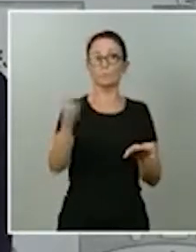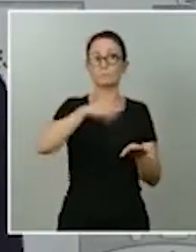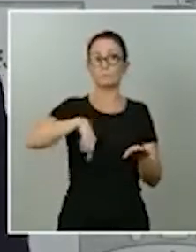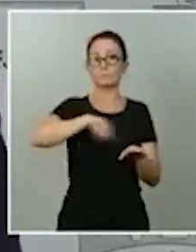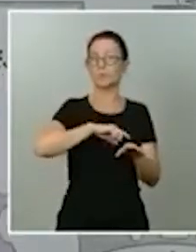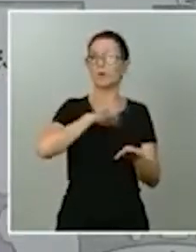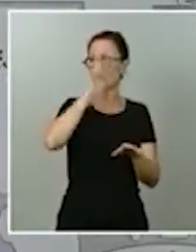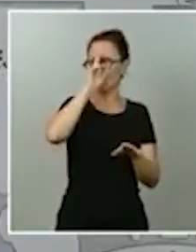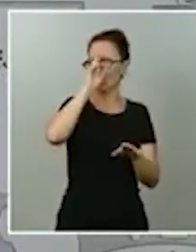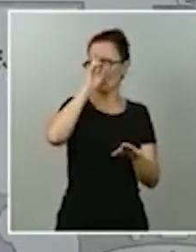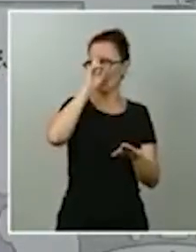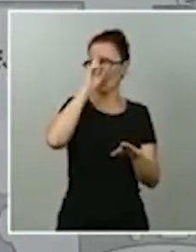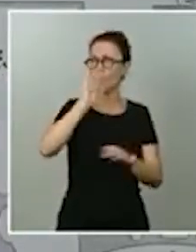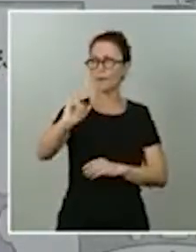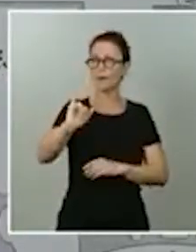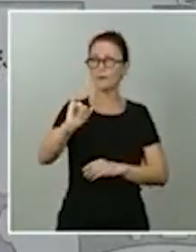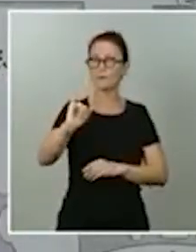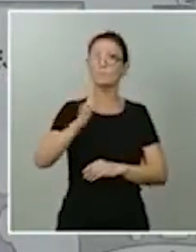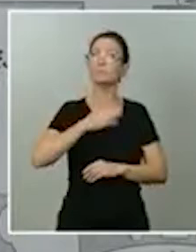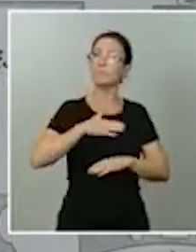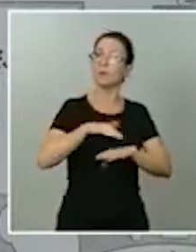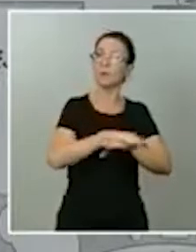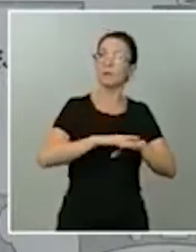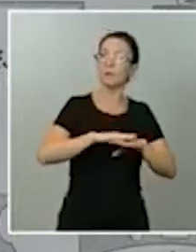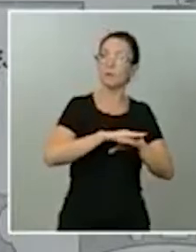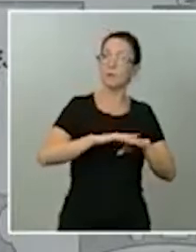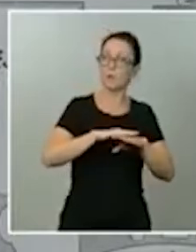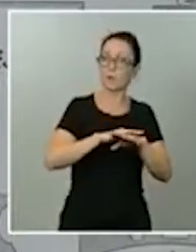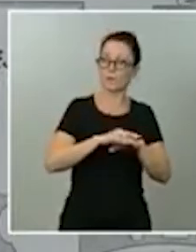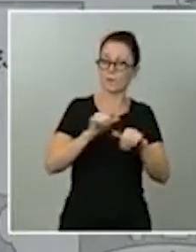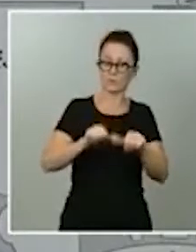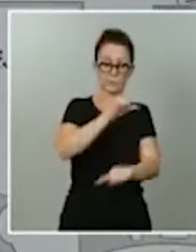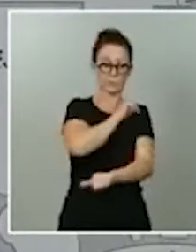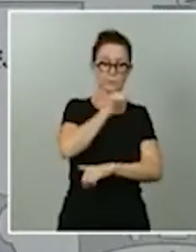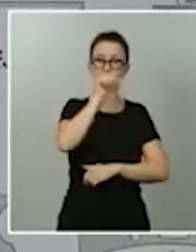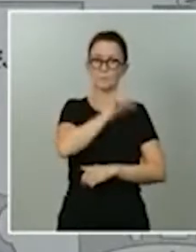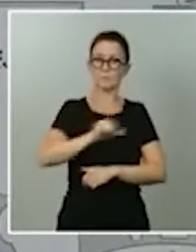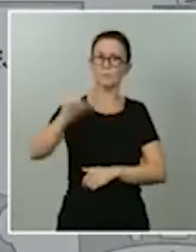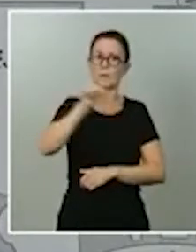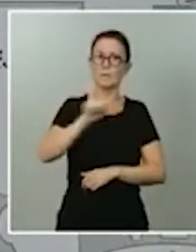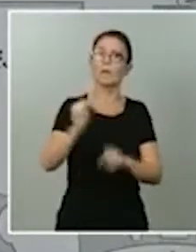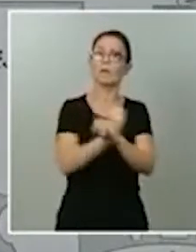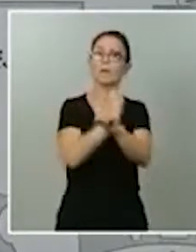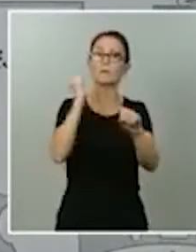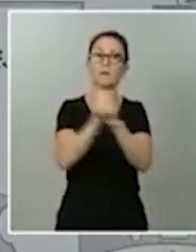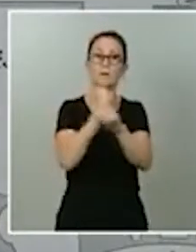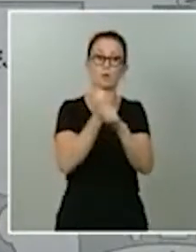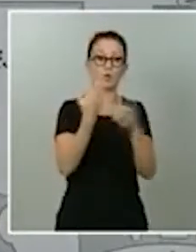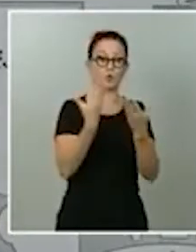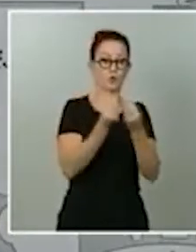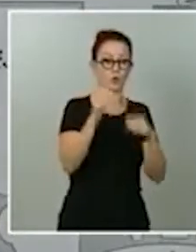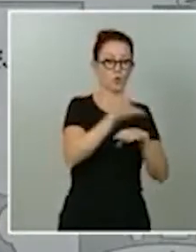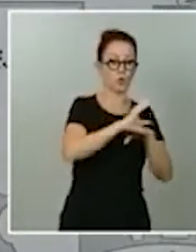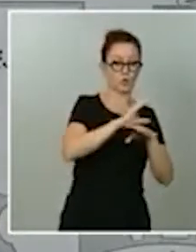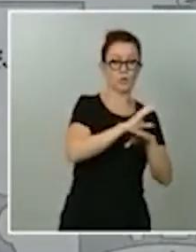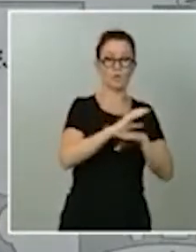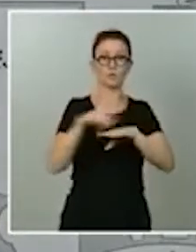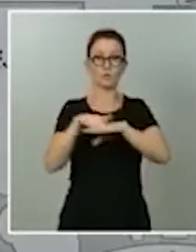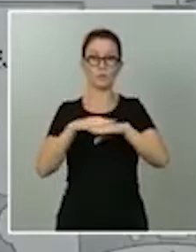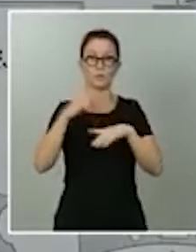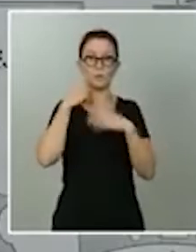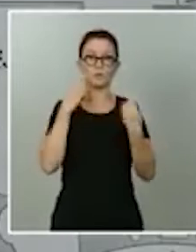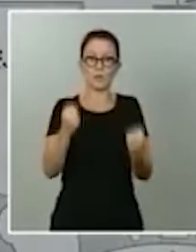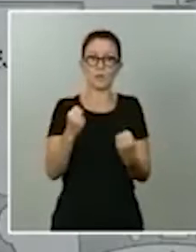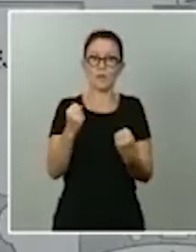el Ministerio de Educación han estado trabajando durante todas estas semanas, junto con el Ministerio de Sanidad y los consejeros de Educación, en llegar a un acuerdo que yo